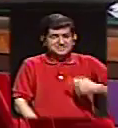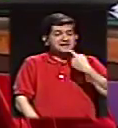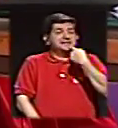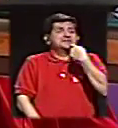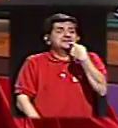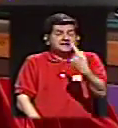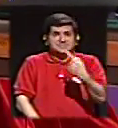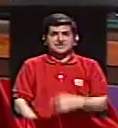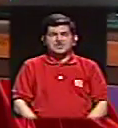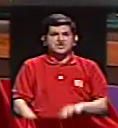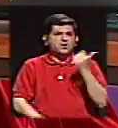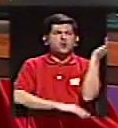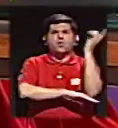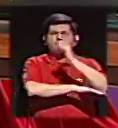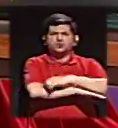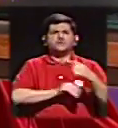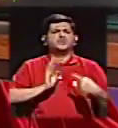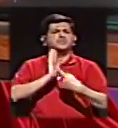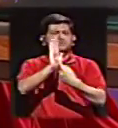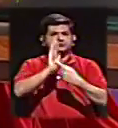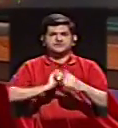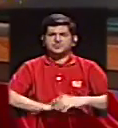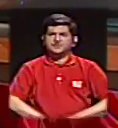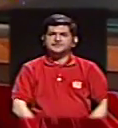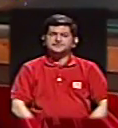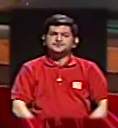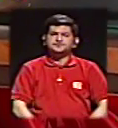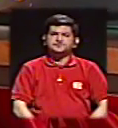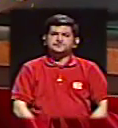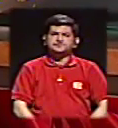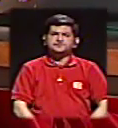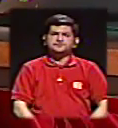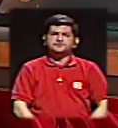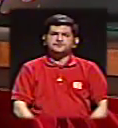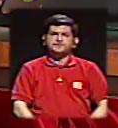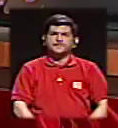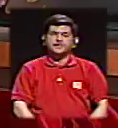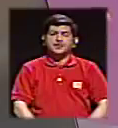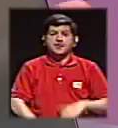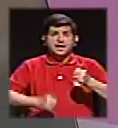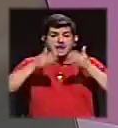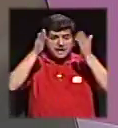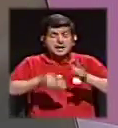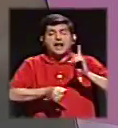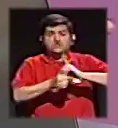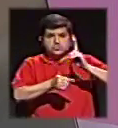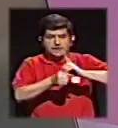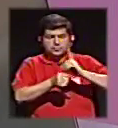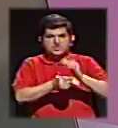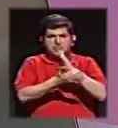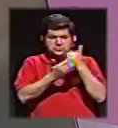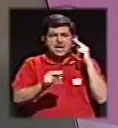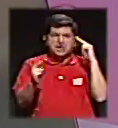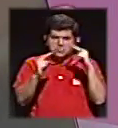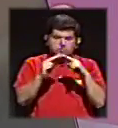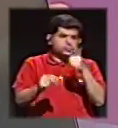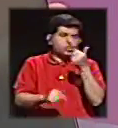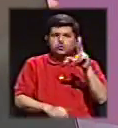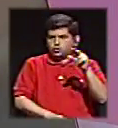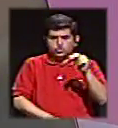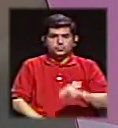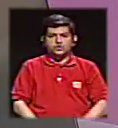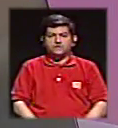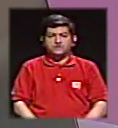dijo el otro día que presentó y de los candidatos a diputados, que algunos son conocidos y no,